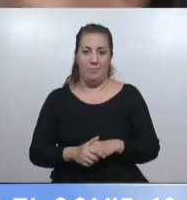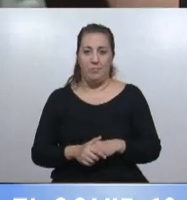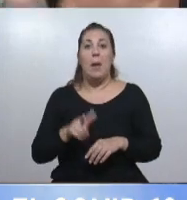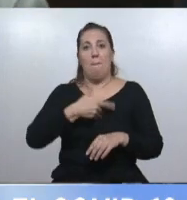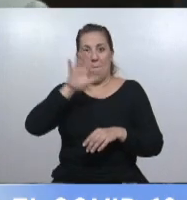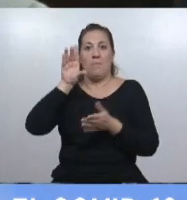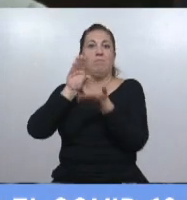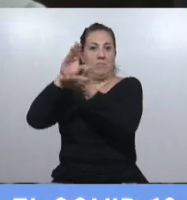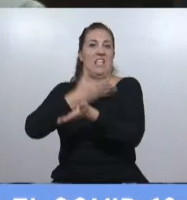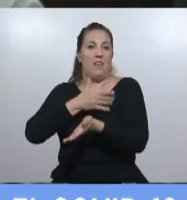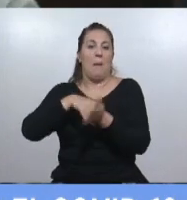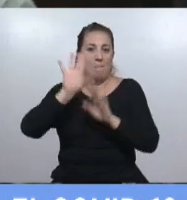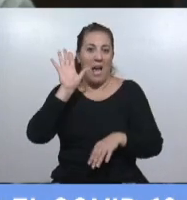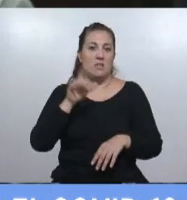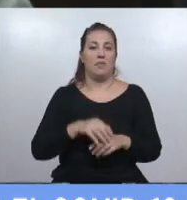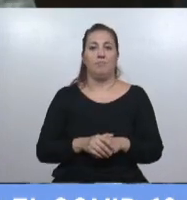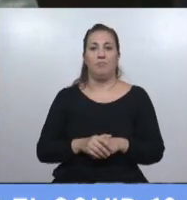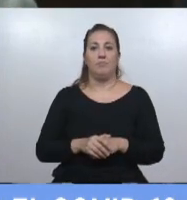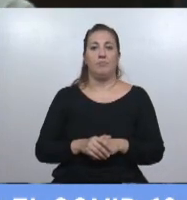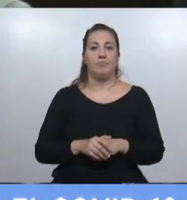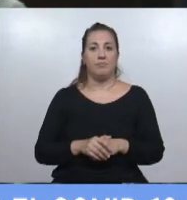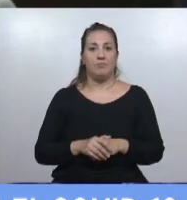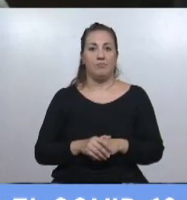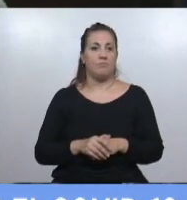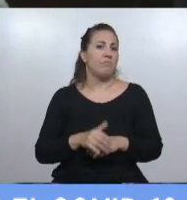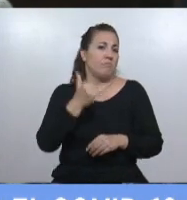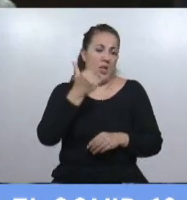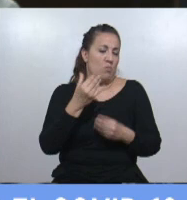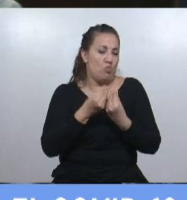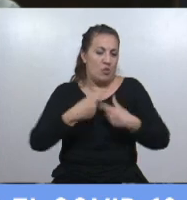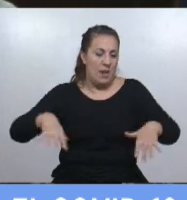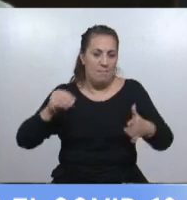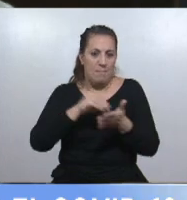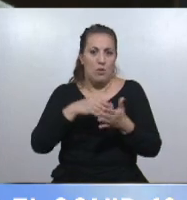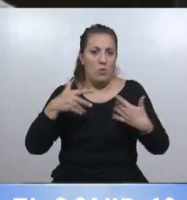Y así y varias más. No importa.